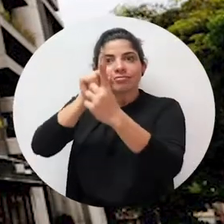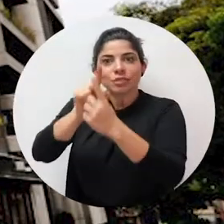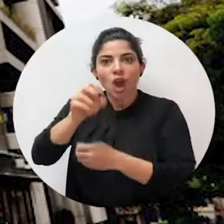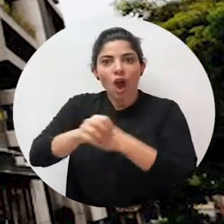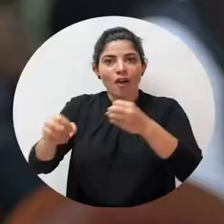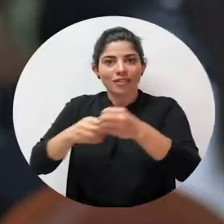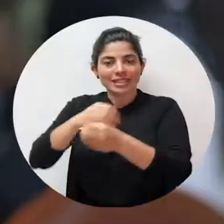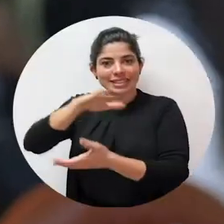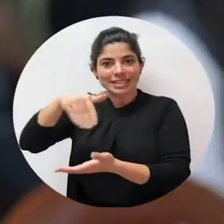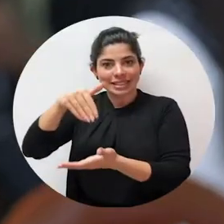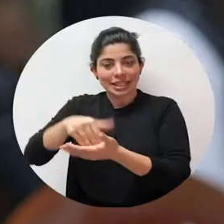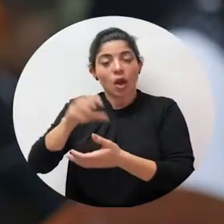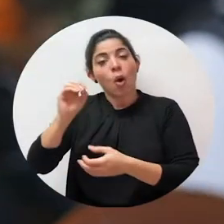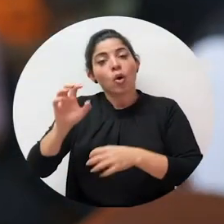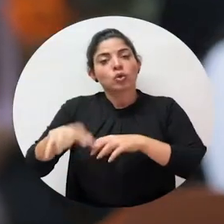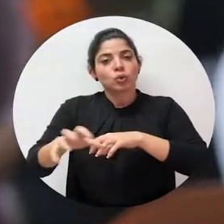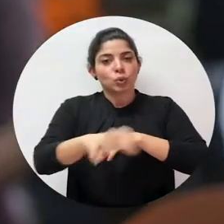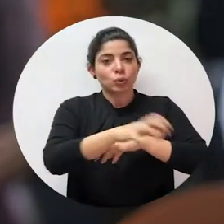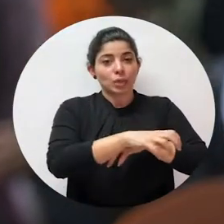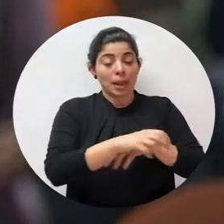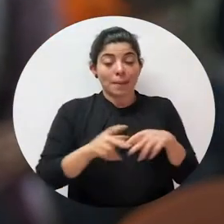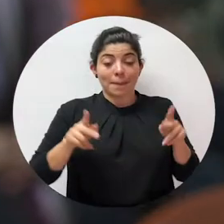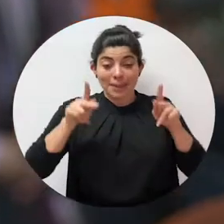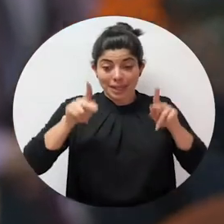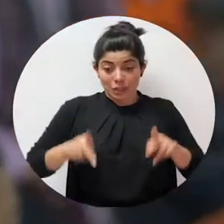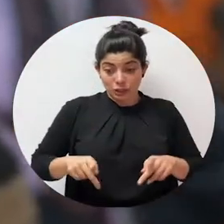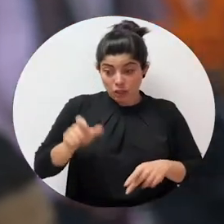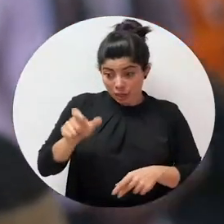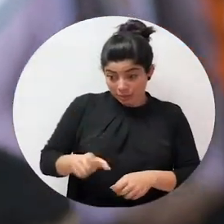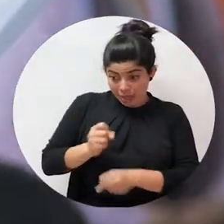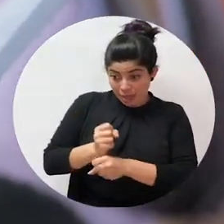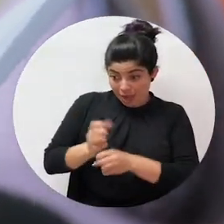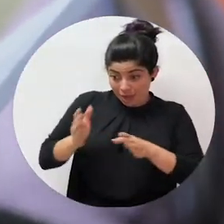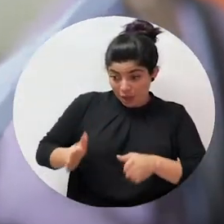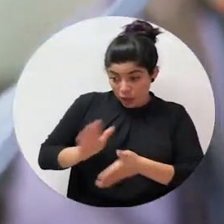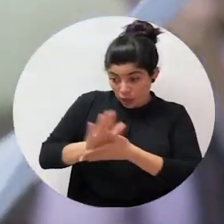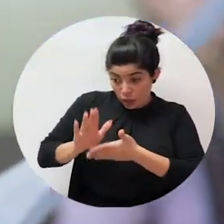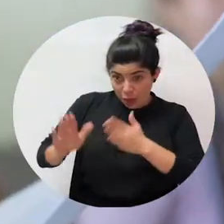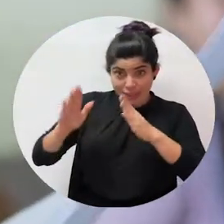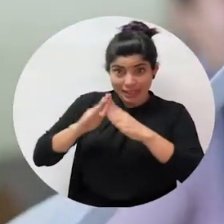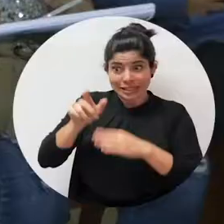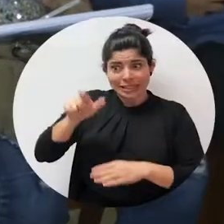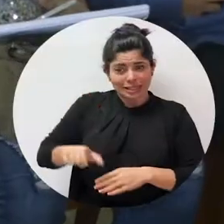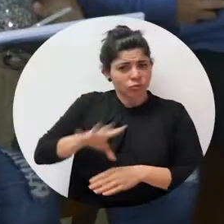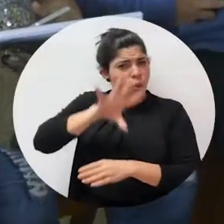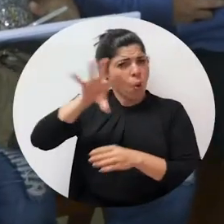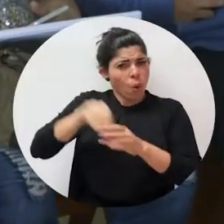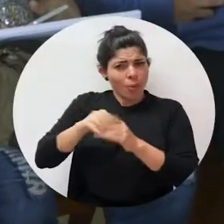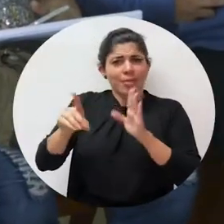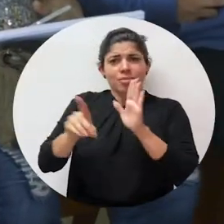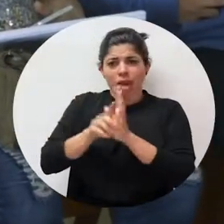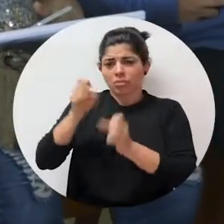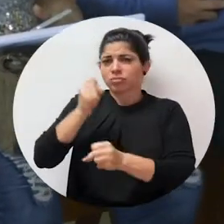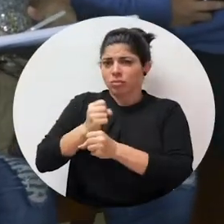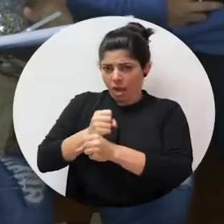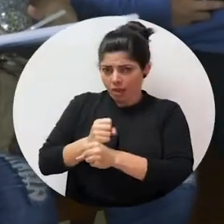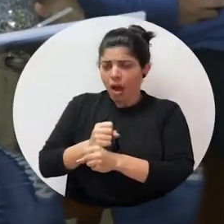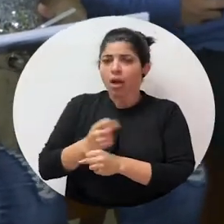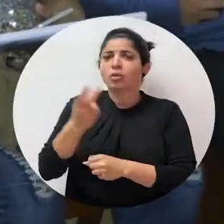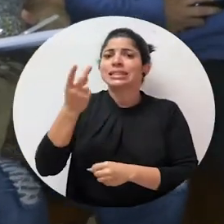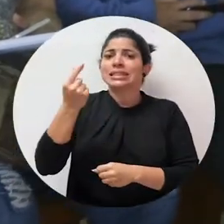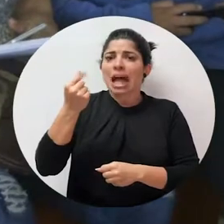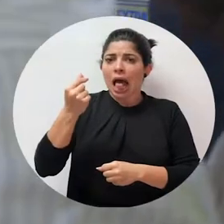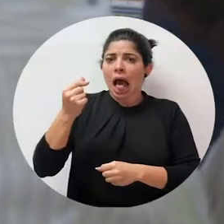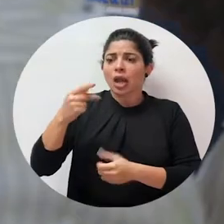sucursales. Las personas trabajadoras domésticas tienen todos los derechos laborales. Salario mínimo según fijación